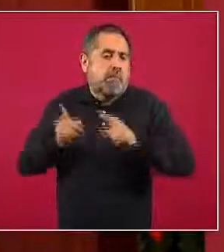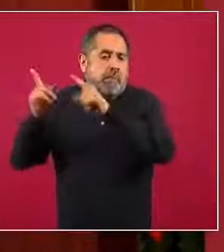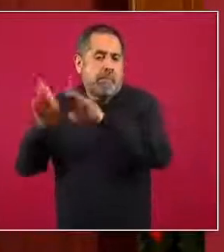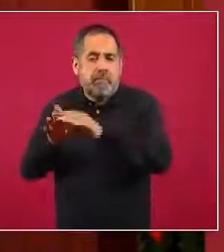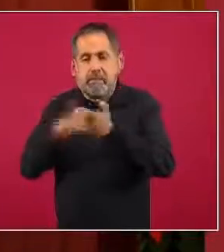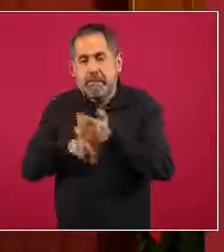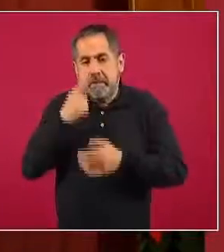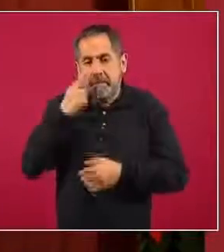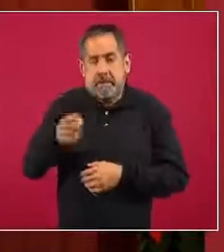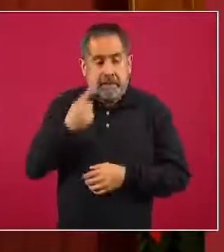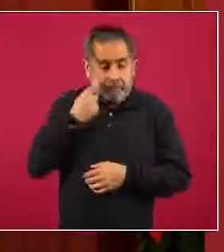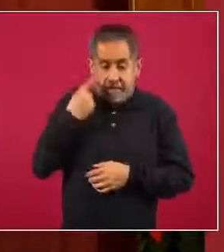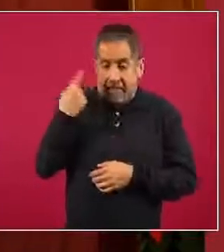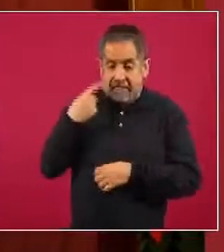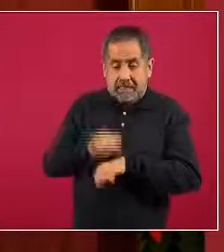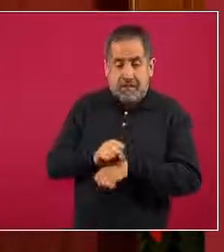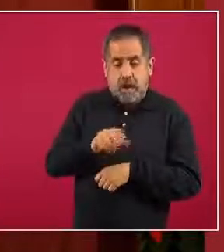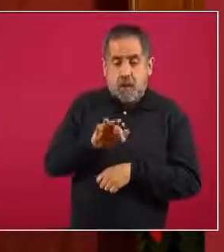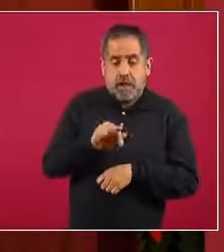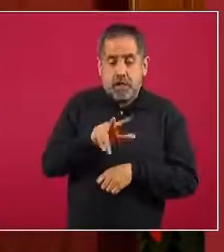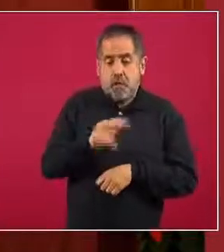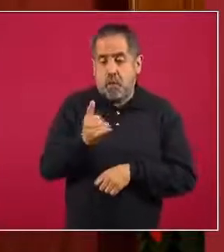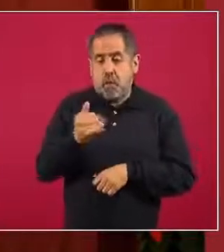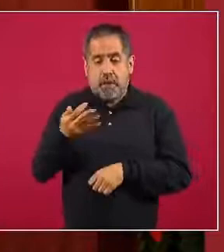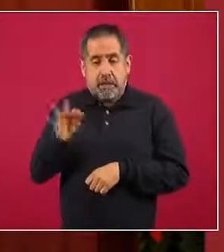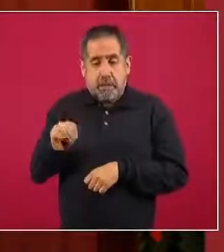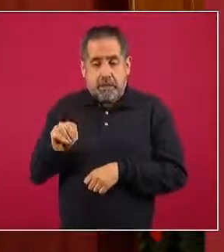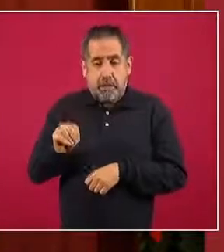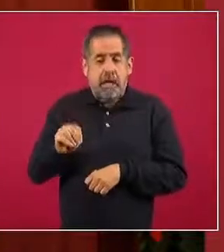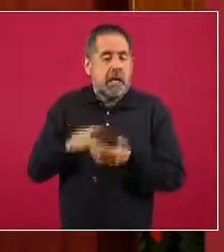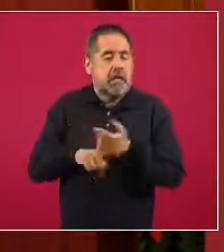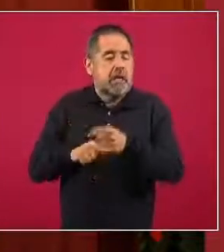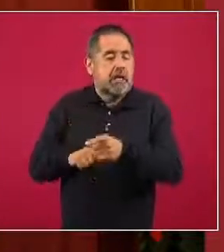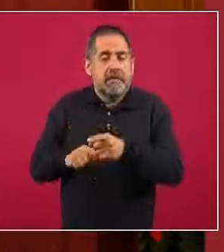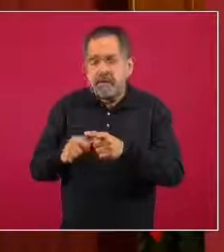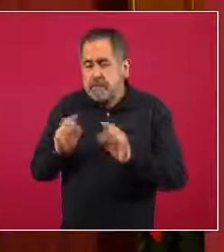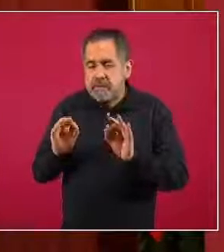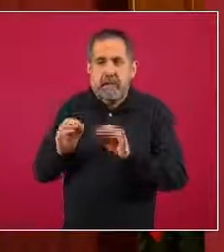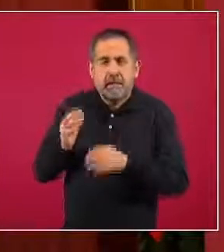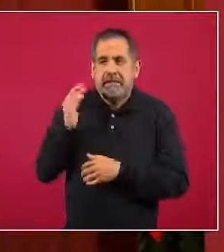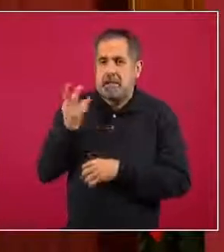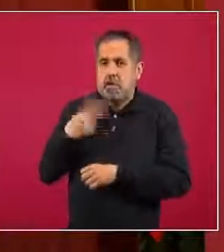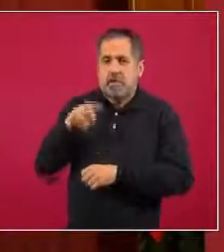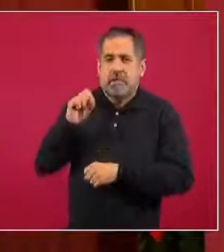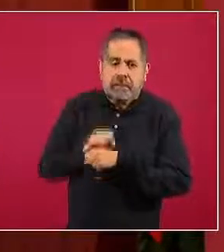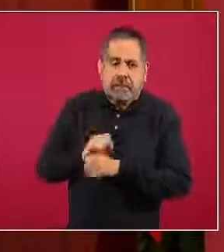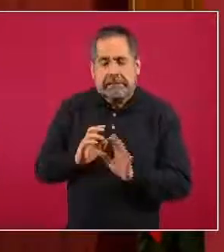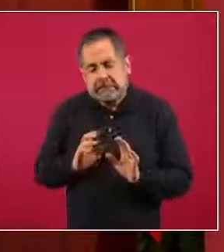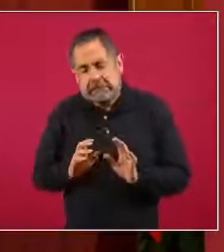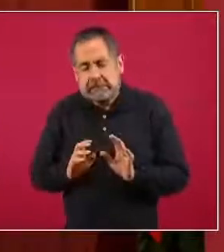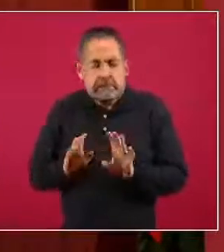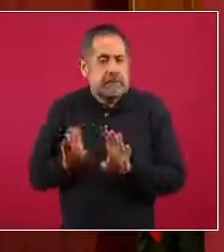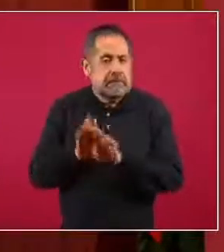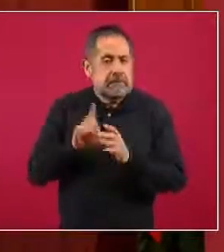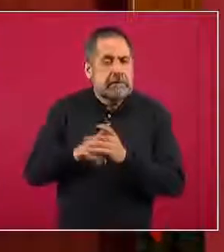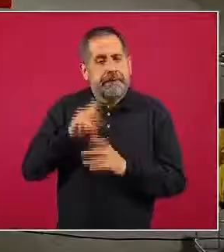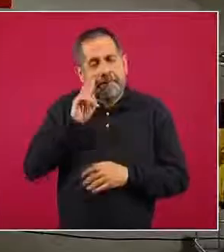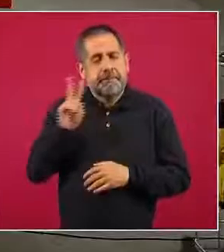48 y la 49, aunque en las dos últimas semanas decíamos, esto ha generado lógicamente